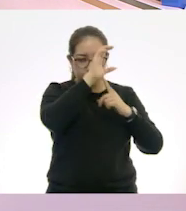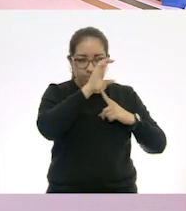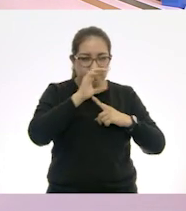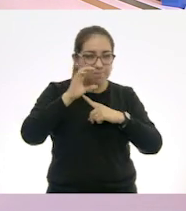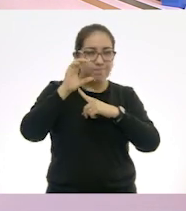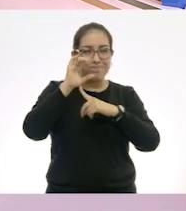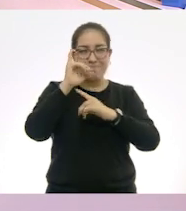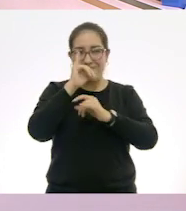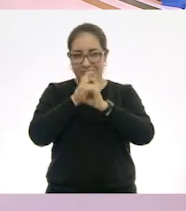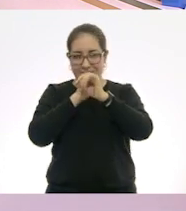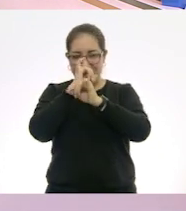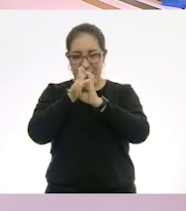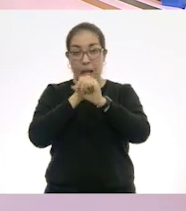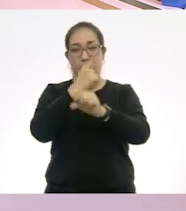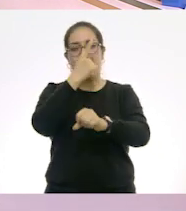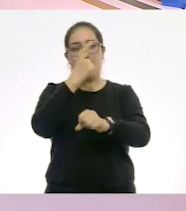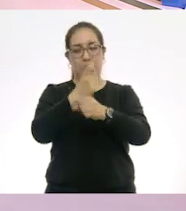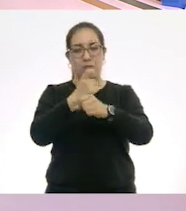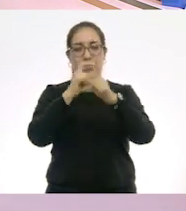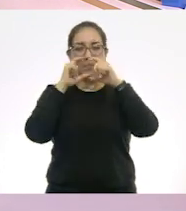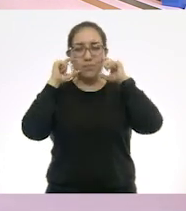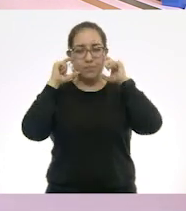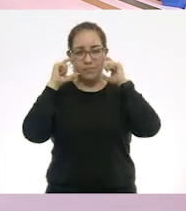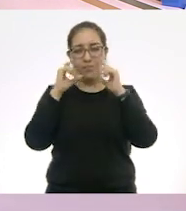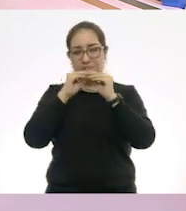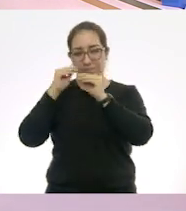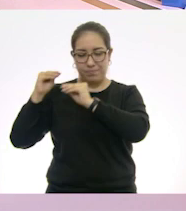Pero primero me voy a quitar mi cubrebocas. Espérenme.